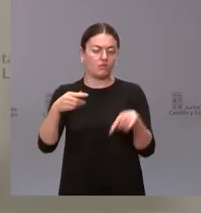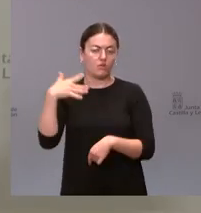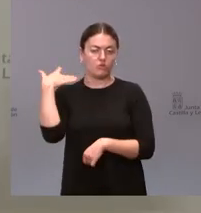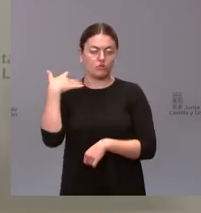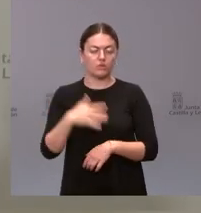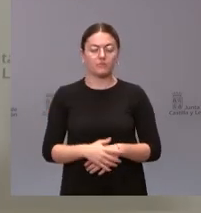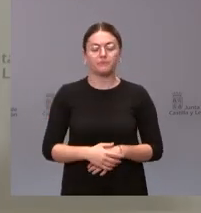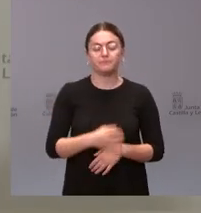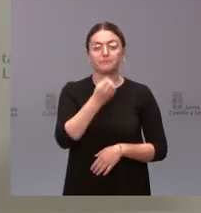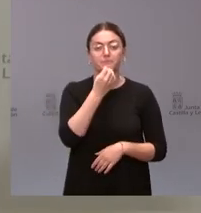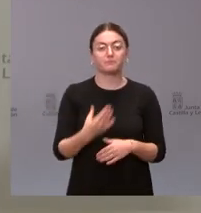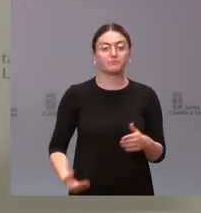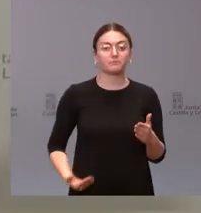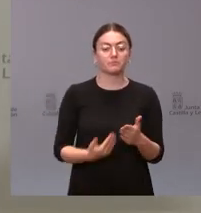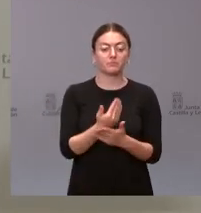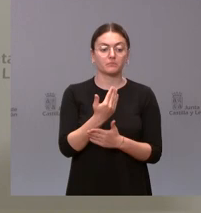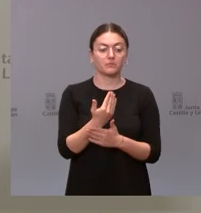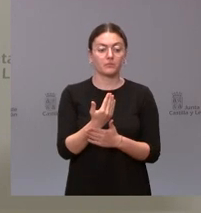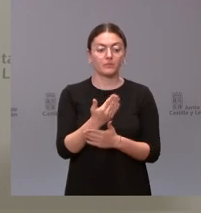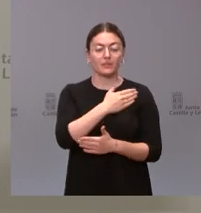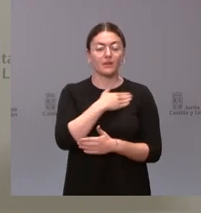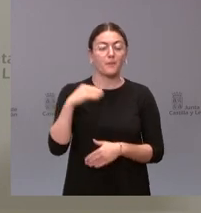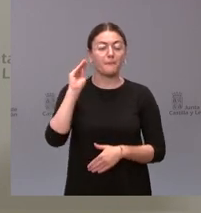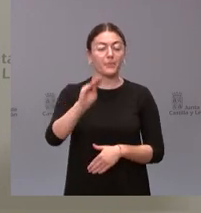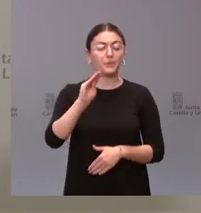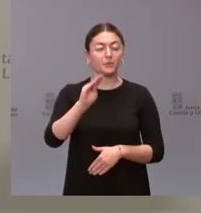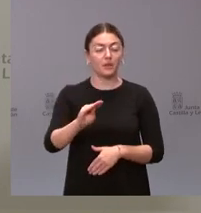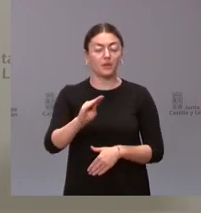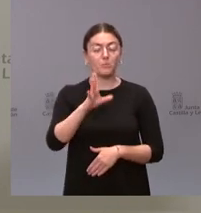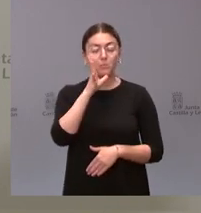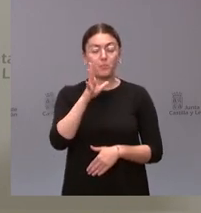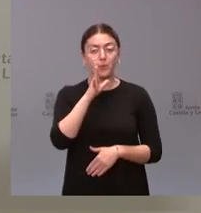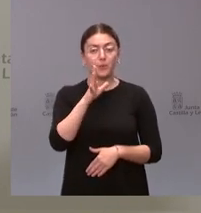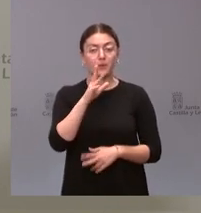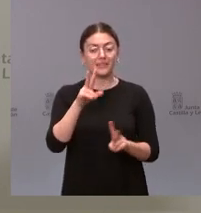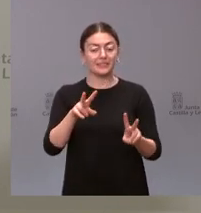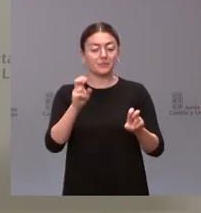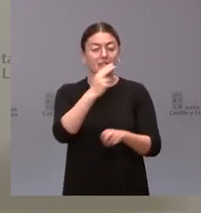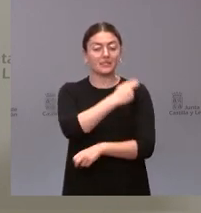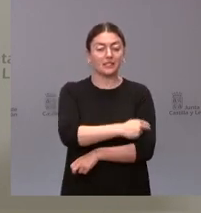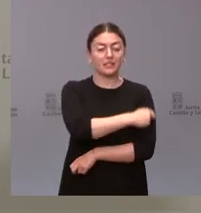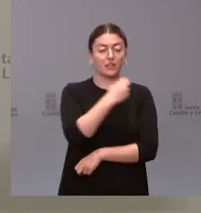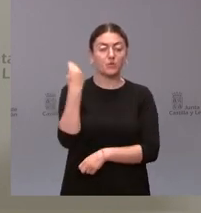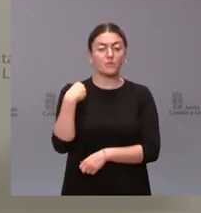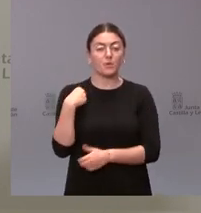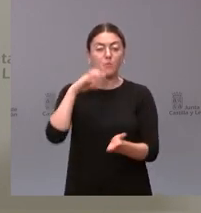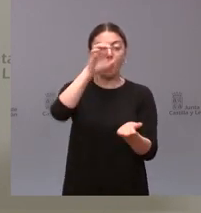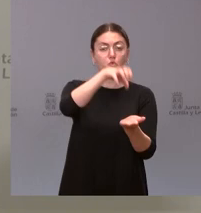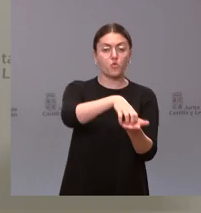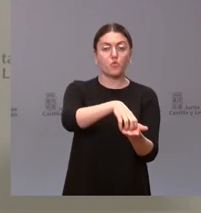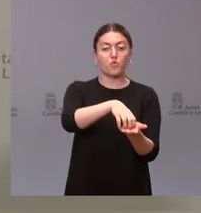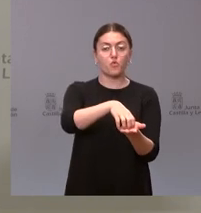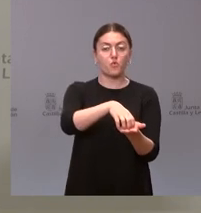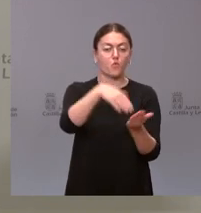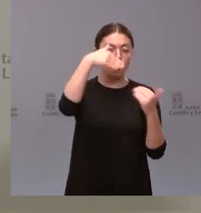Buenos días quería preguntarle portavoz sobre el tema sanitario los consultorios en el medio rural